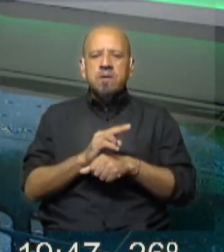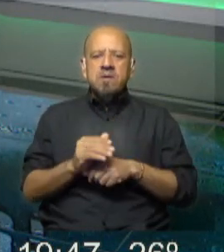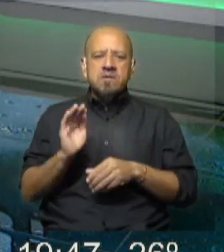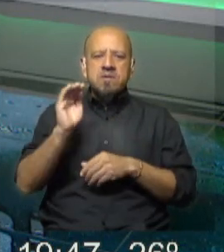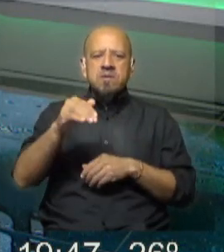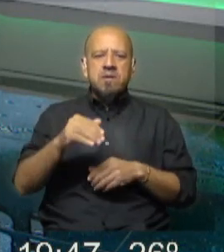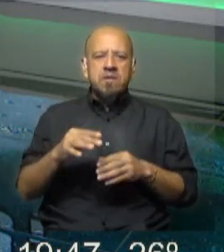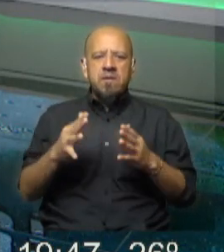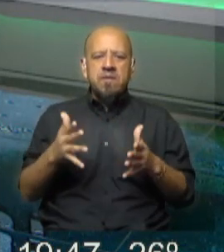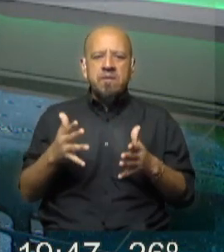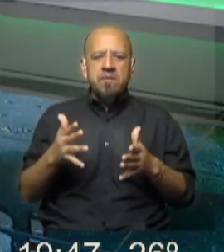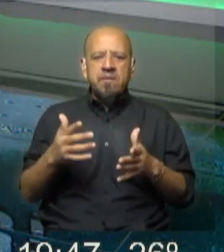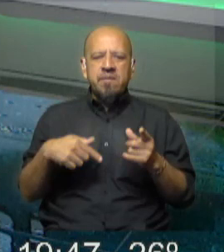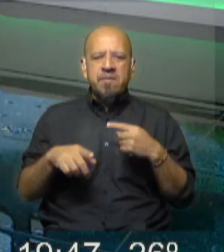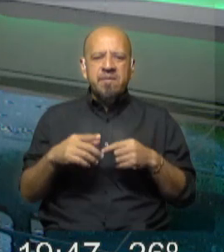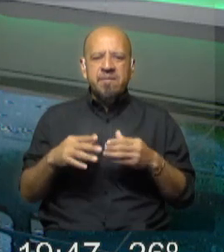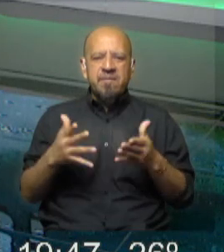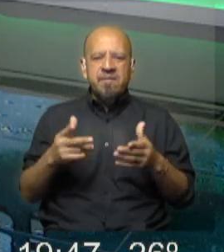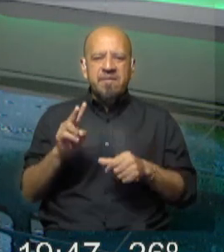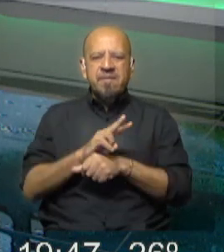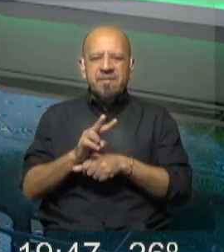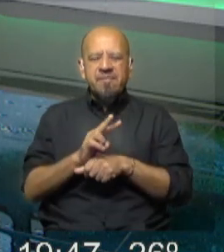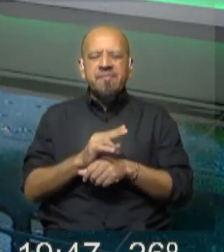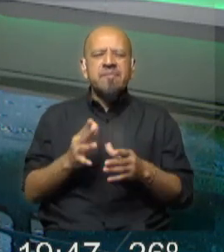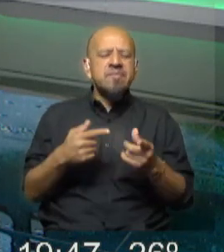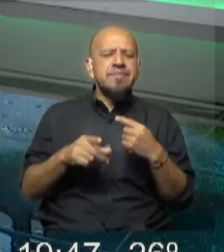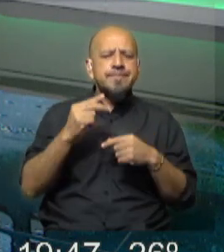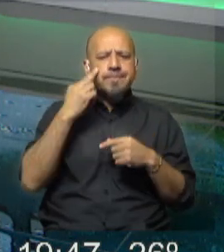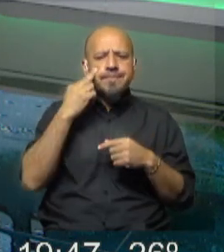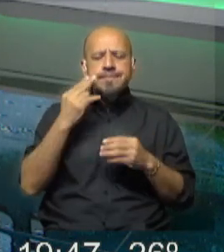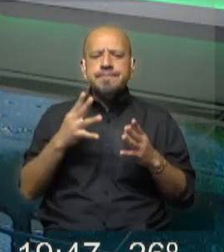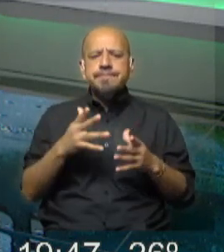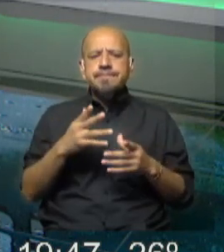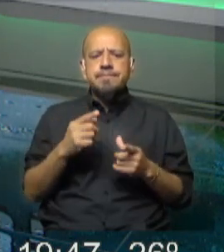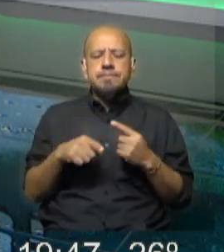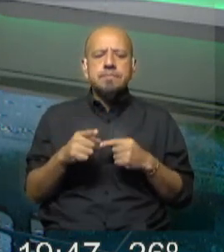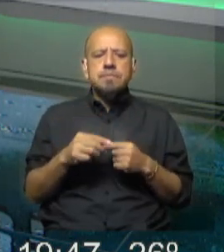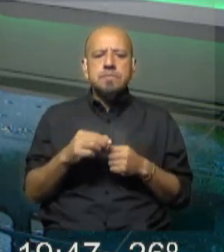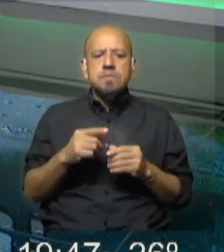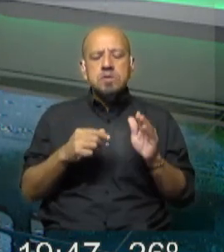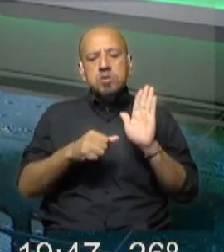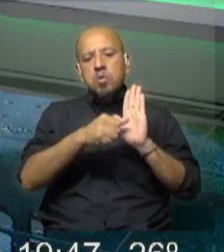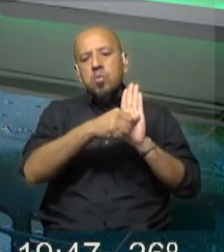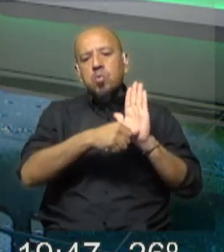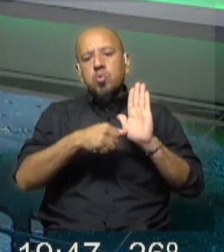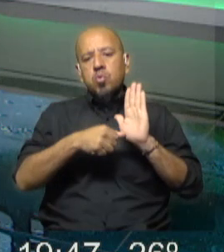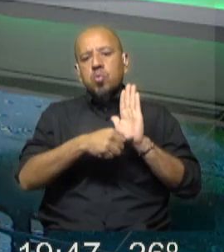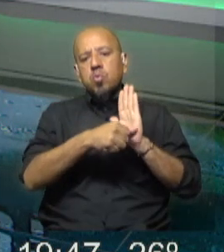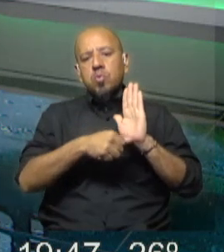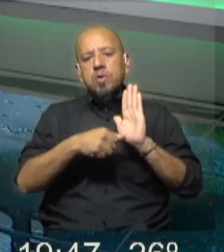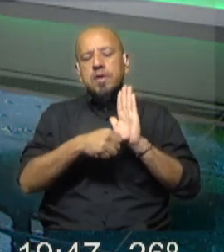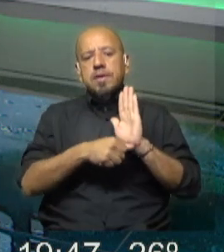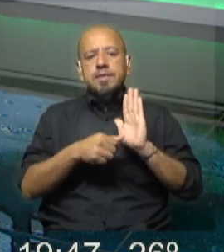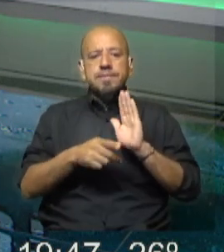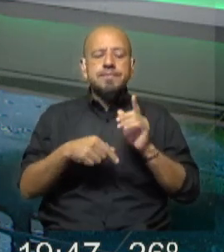decir de qué las protegemos, de qué las queremos proteger, cuáles son los riesgos. Bueno, la costa uruguaya, como también las costas en